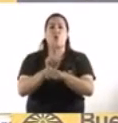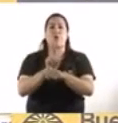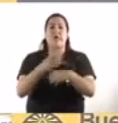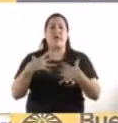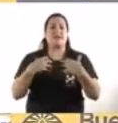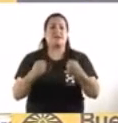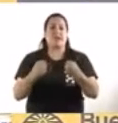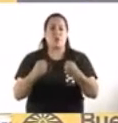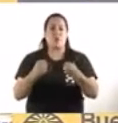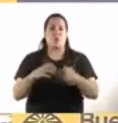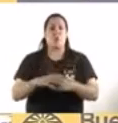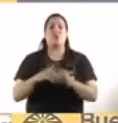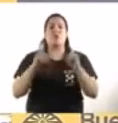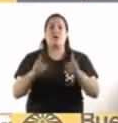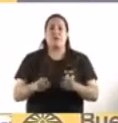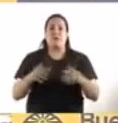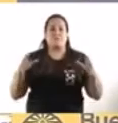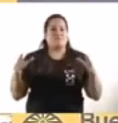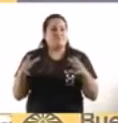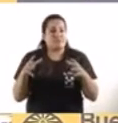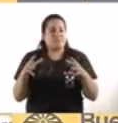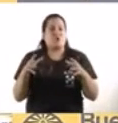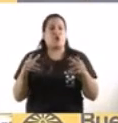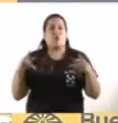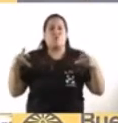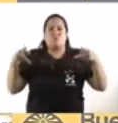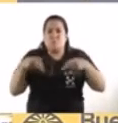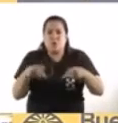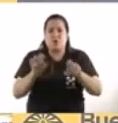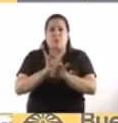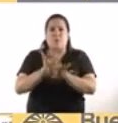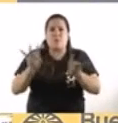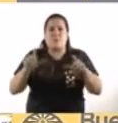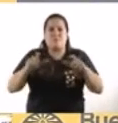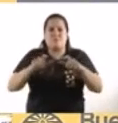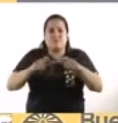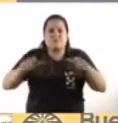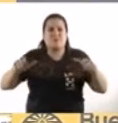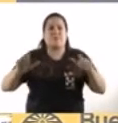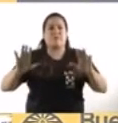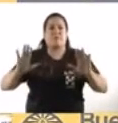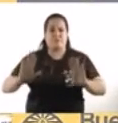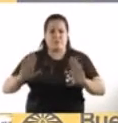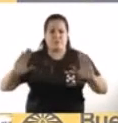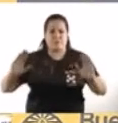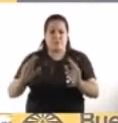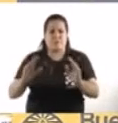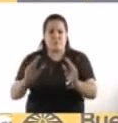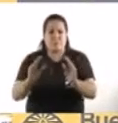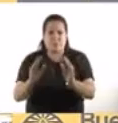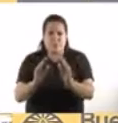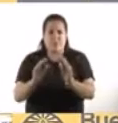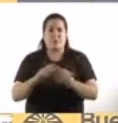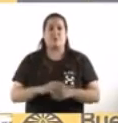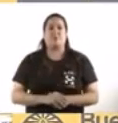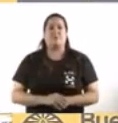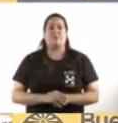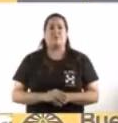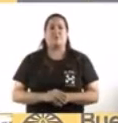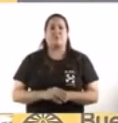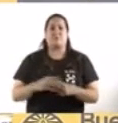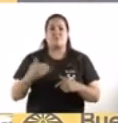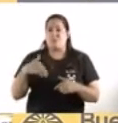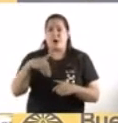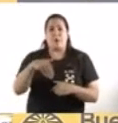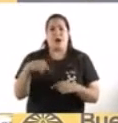su salud y abocado a contener el aumento de casos y la expansión del virus. Vamos a seguir haciéndolo